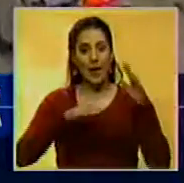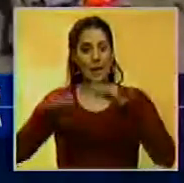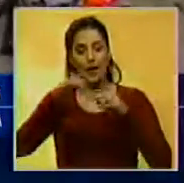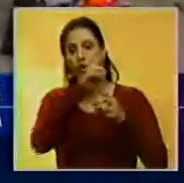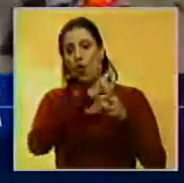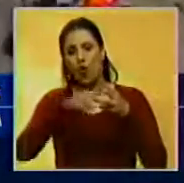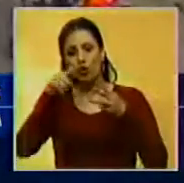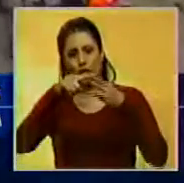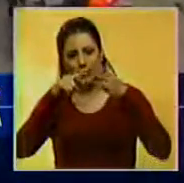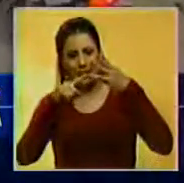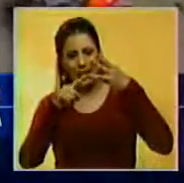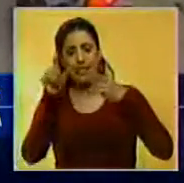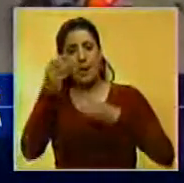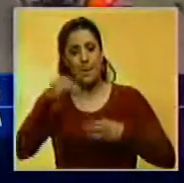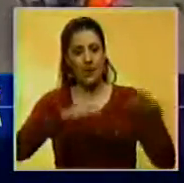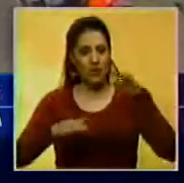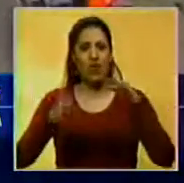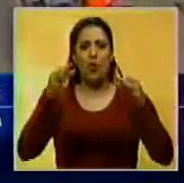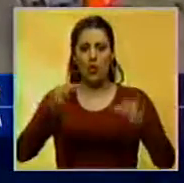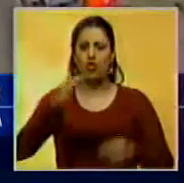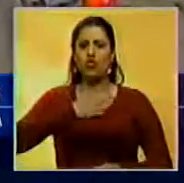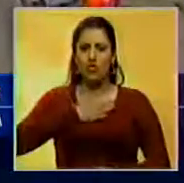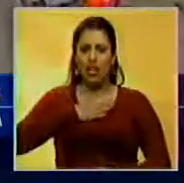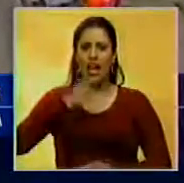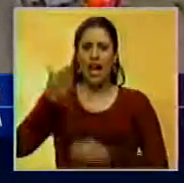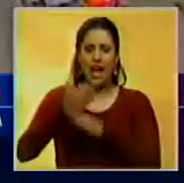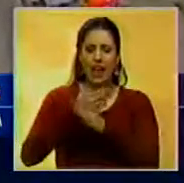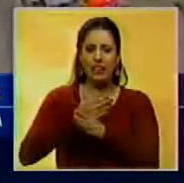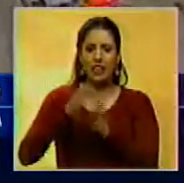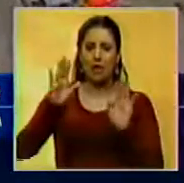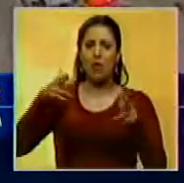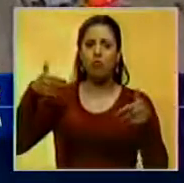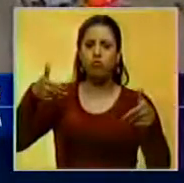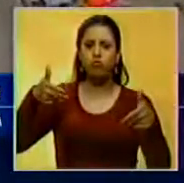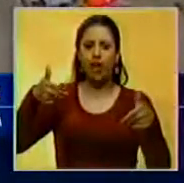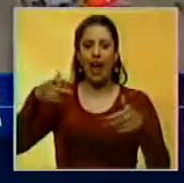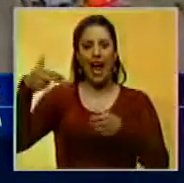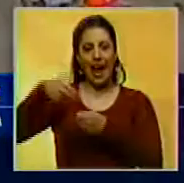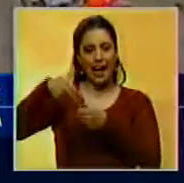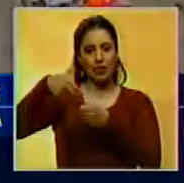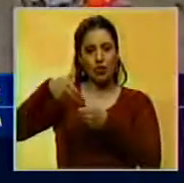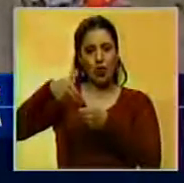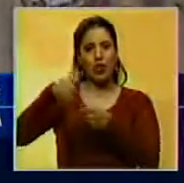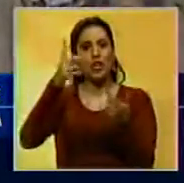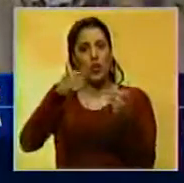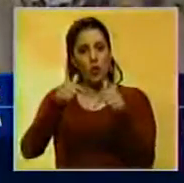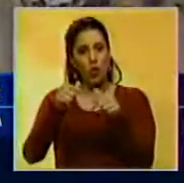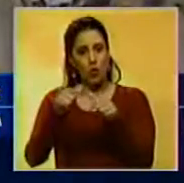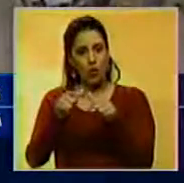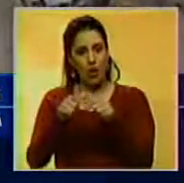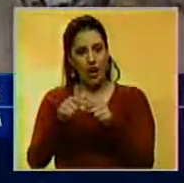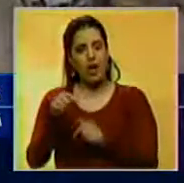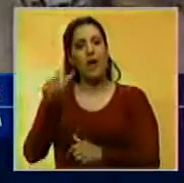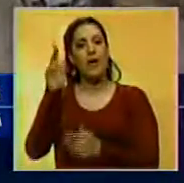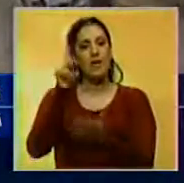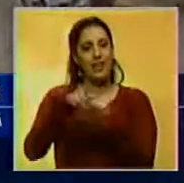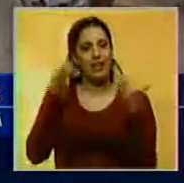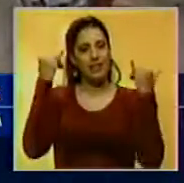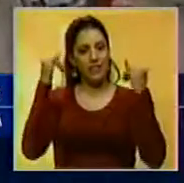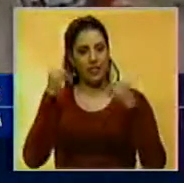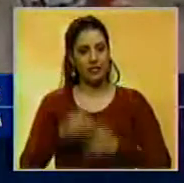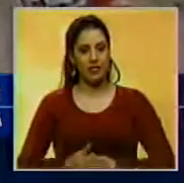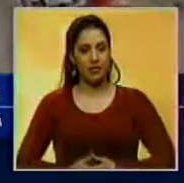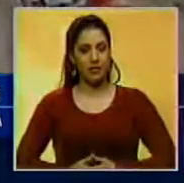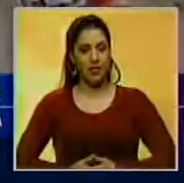y a otros tres compañeros quienes afirmaron haber pasado por un alto en una gasolinera de Barrada, Tichuca, al regresar de una fiesta.